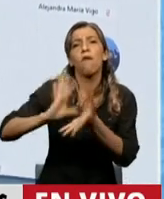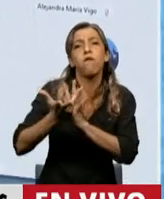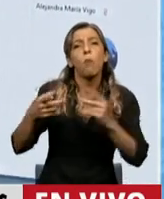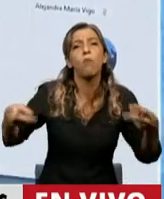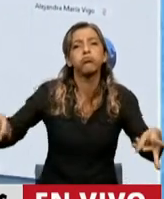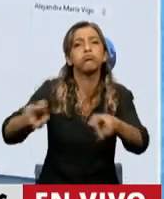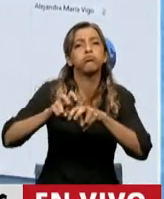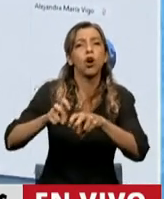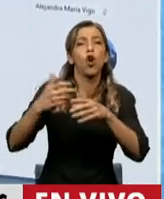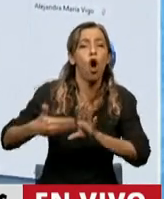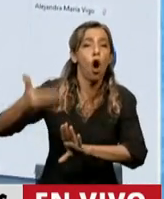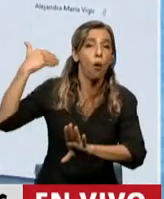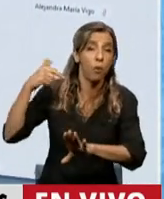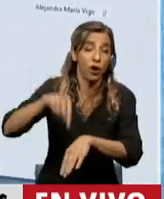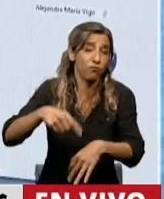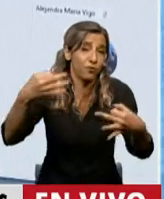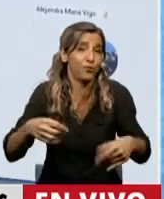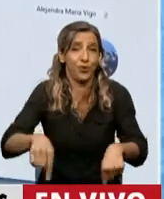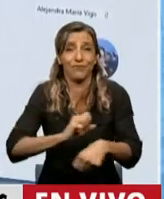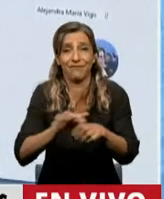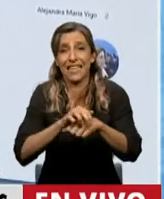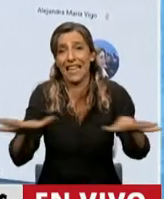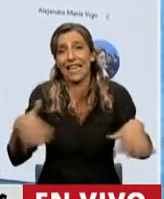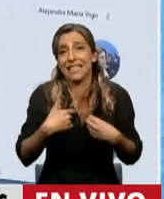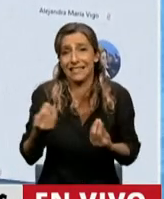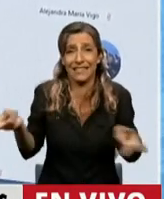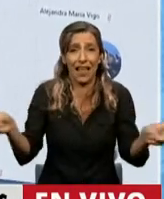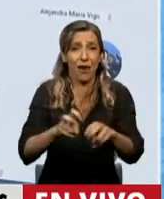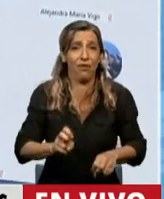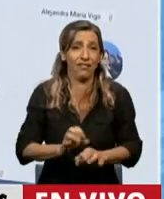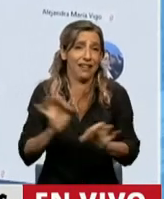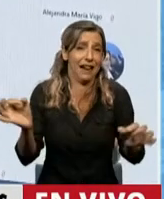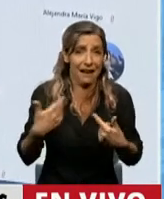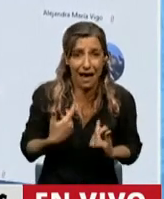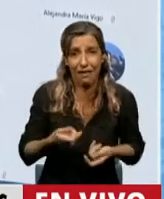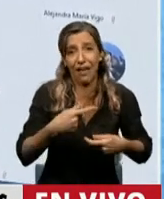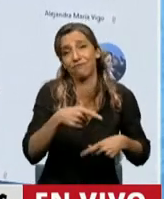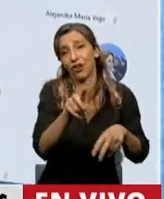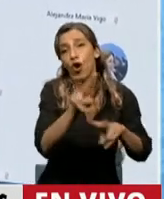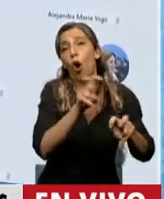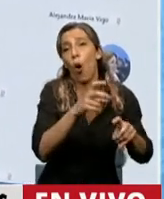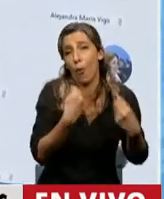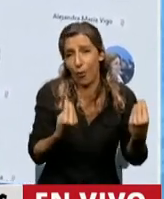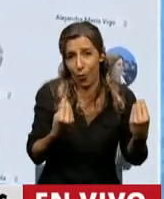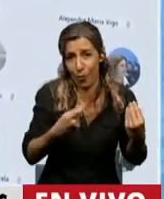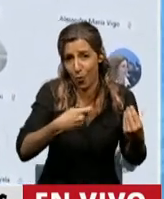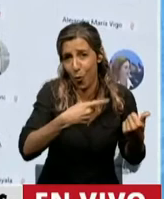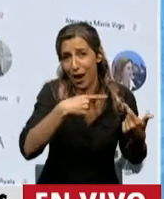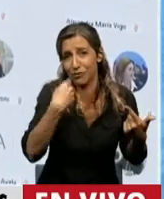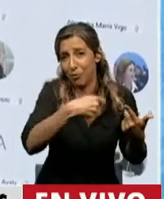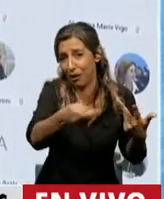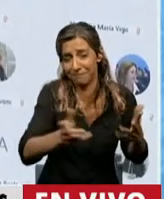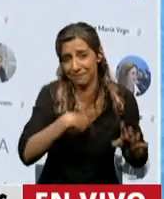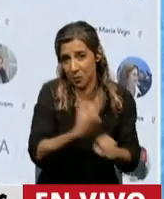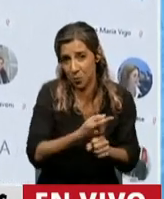de este país en el medio de esta crisis pavorosa, o que no va a cobrar nadie nada o por lo menos muy a los premios, para